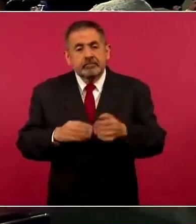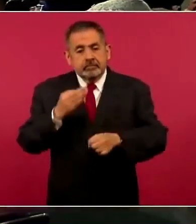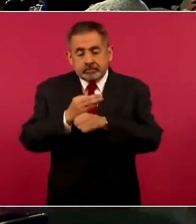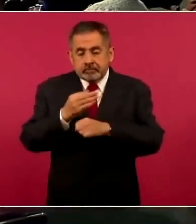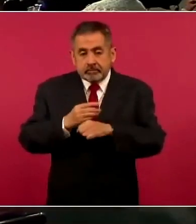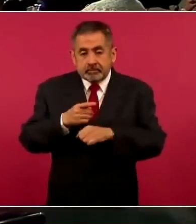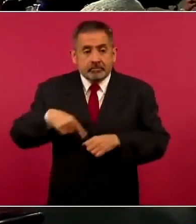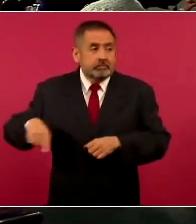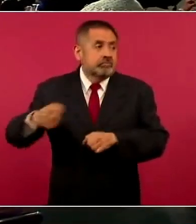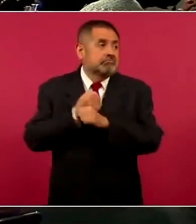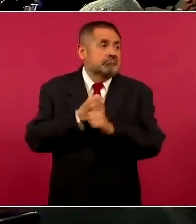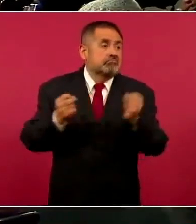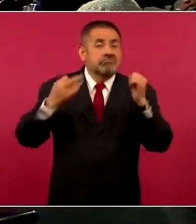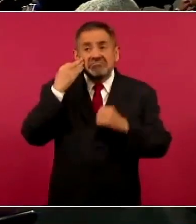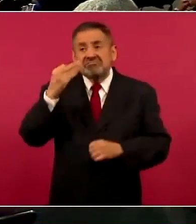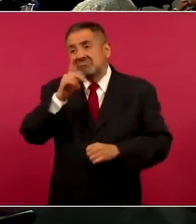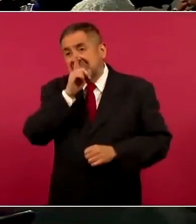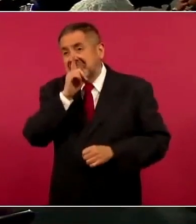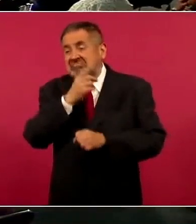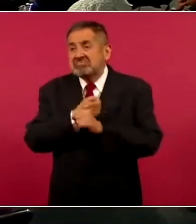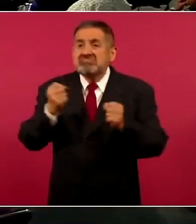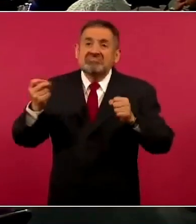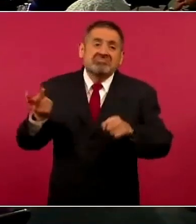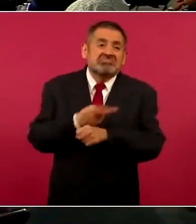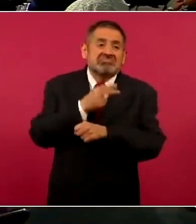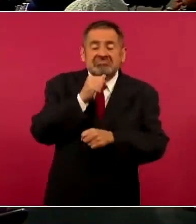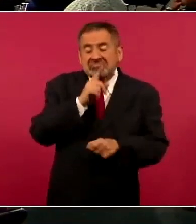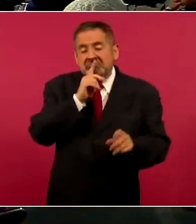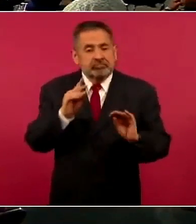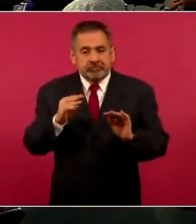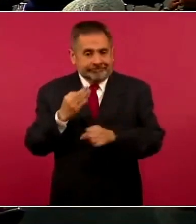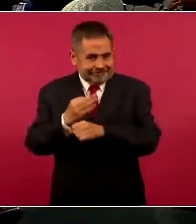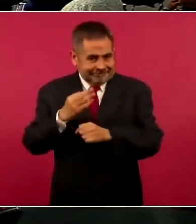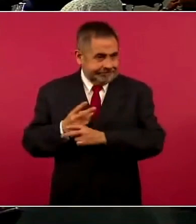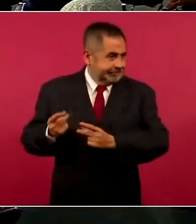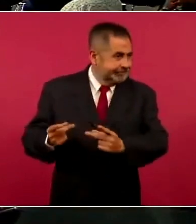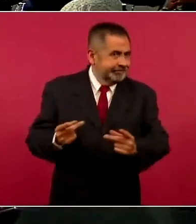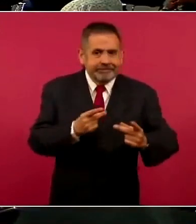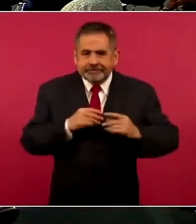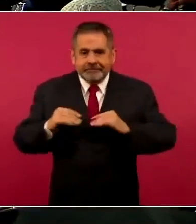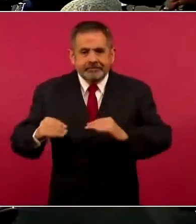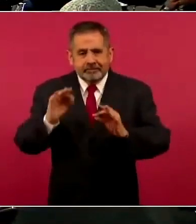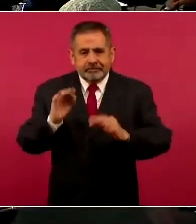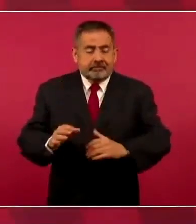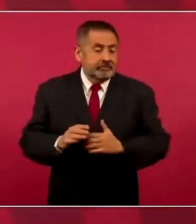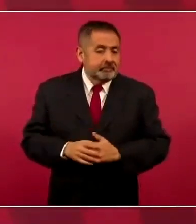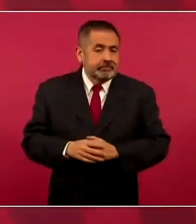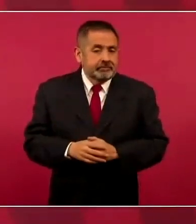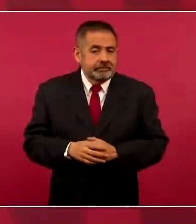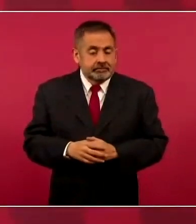más que antes. Antes